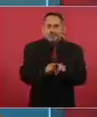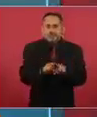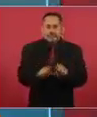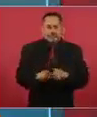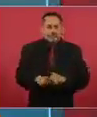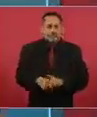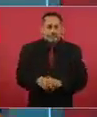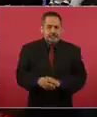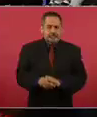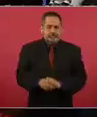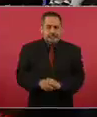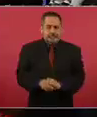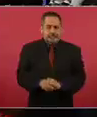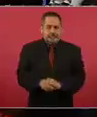Hacemos hoy noche. Sí. ¿Vol Occidente? Gracias.